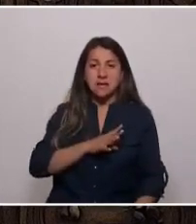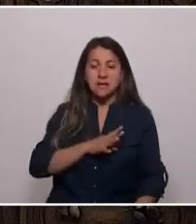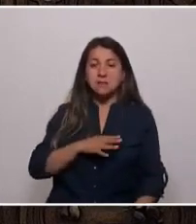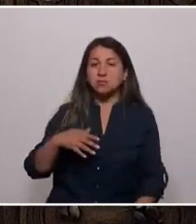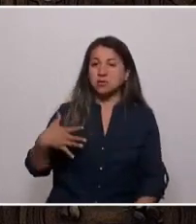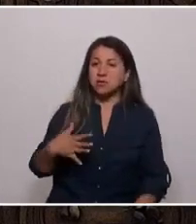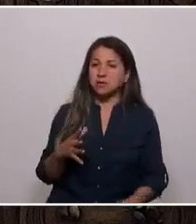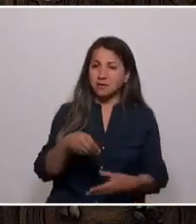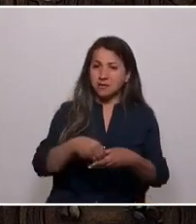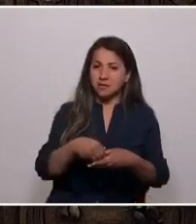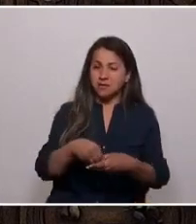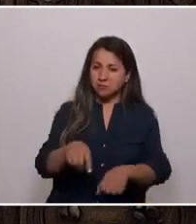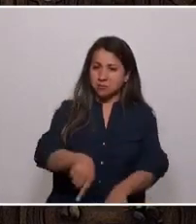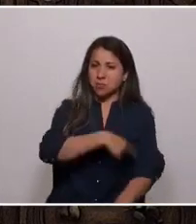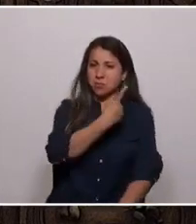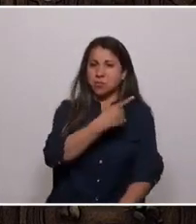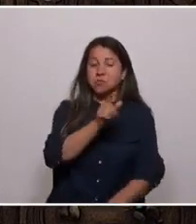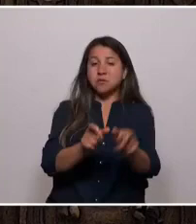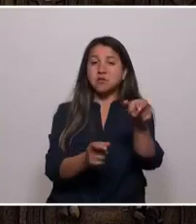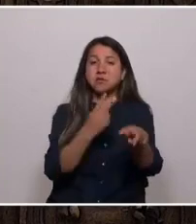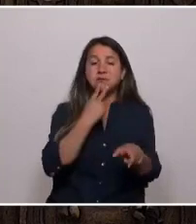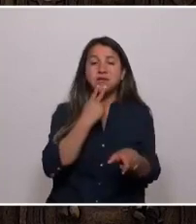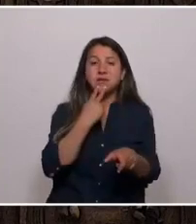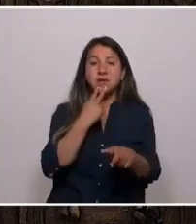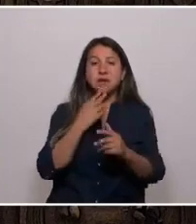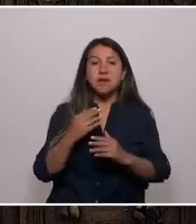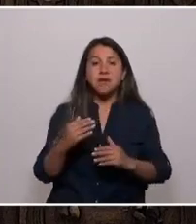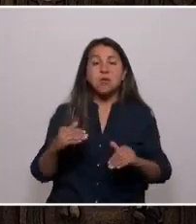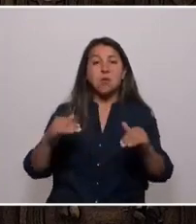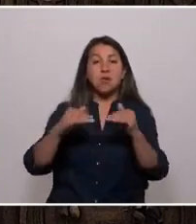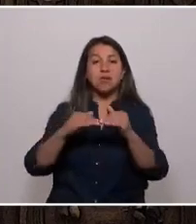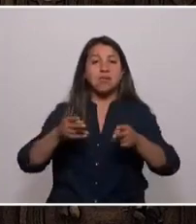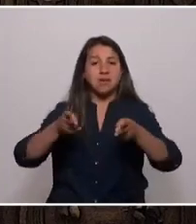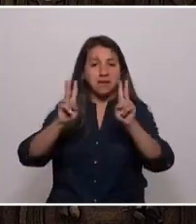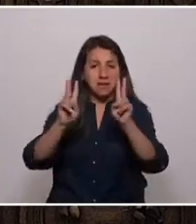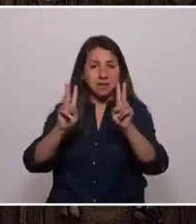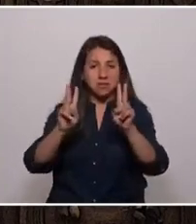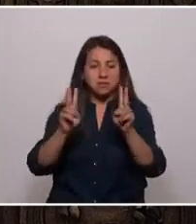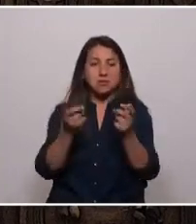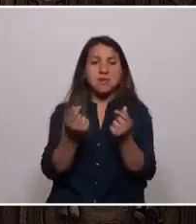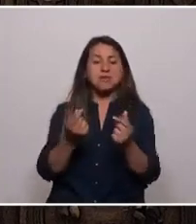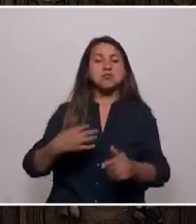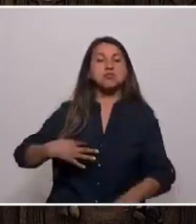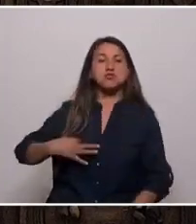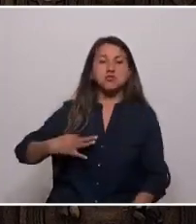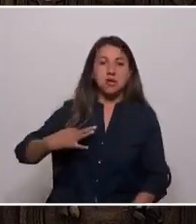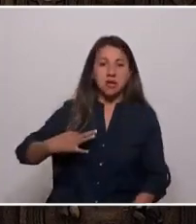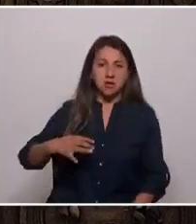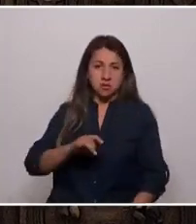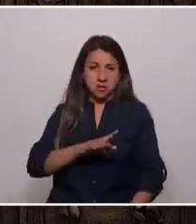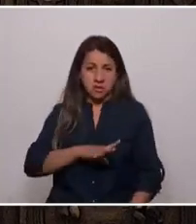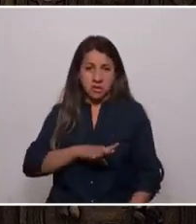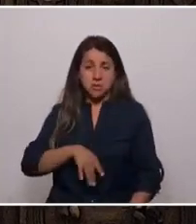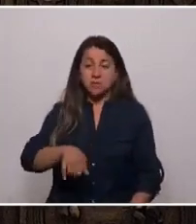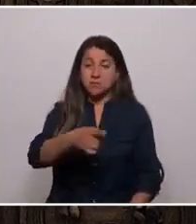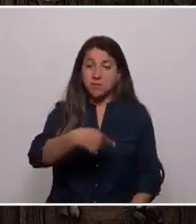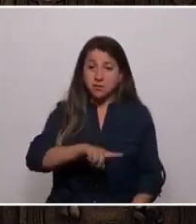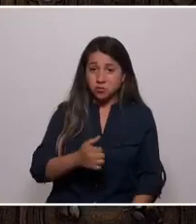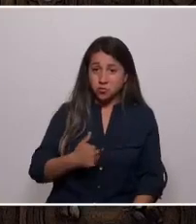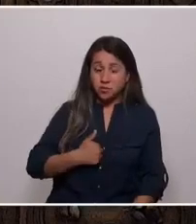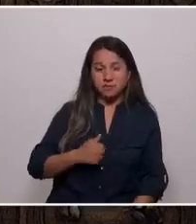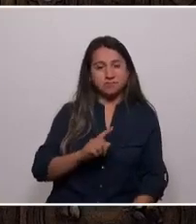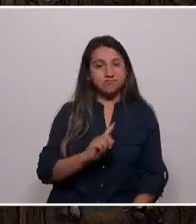ella, y sus habitantes gozarán de la igualdad de derechos como ciudadanos chilenos. Ello no se ha cumplido